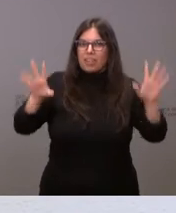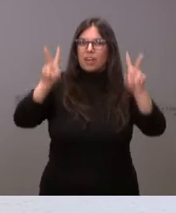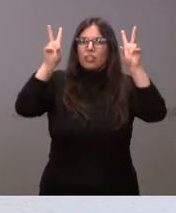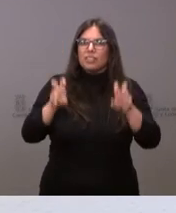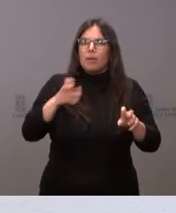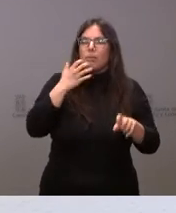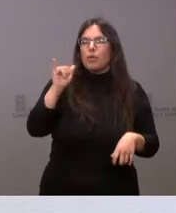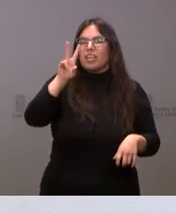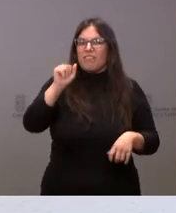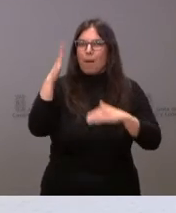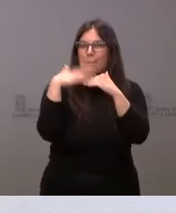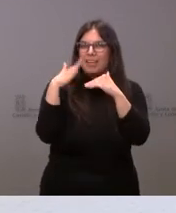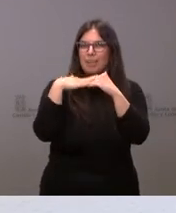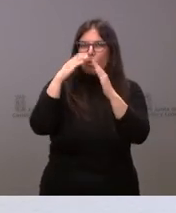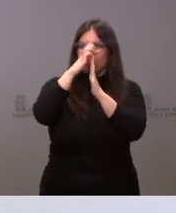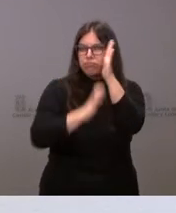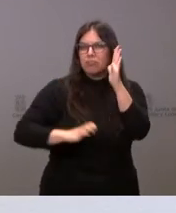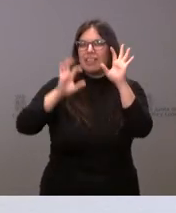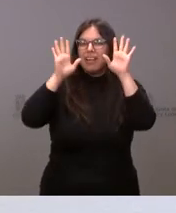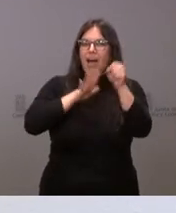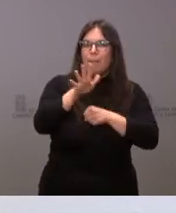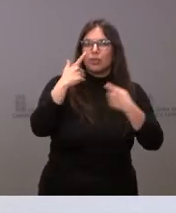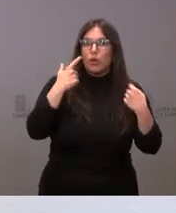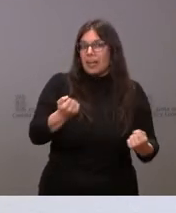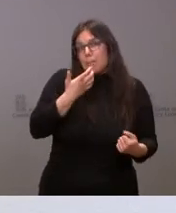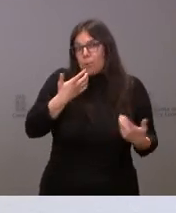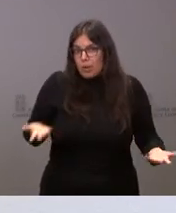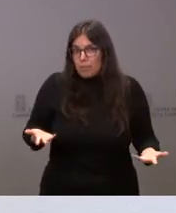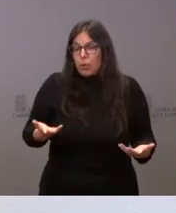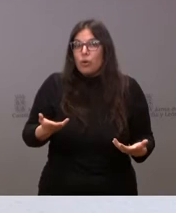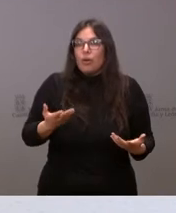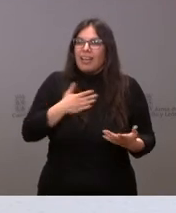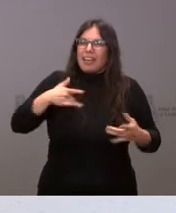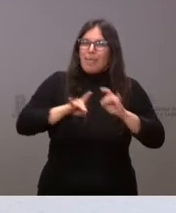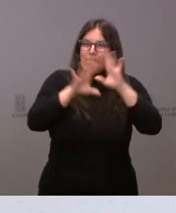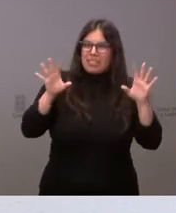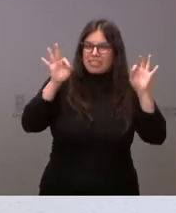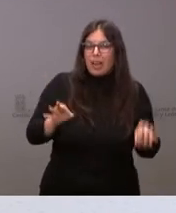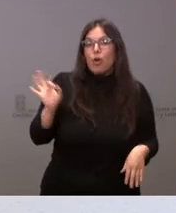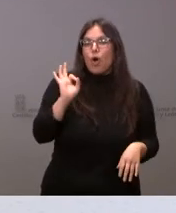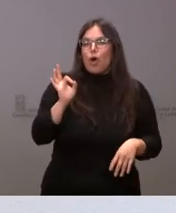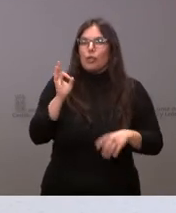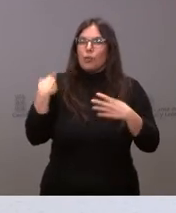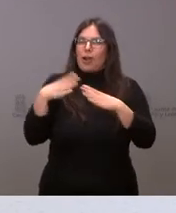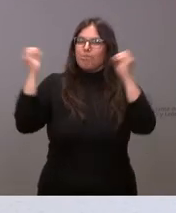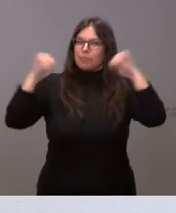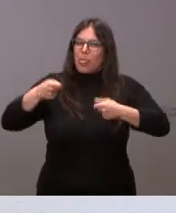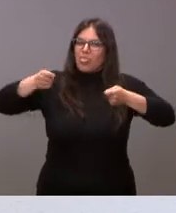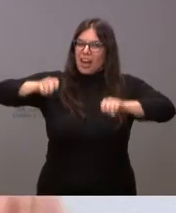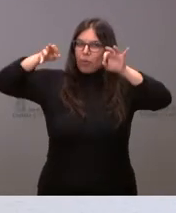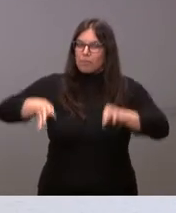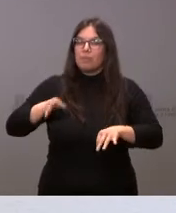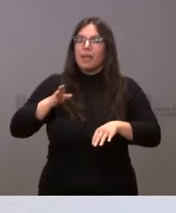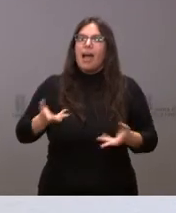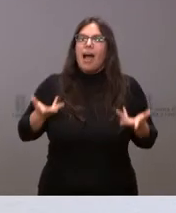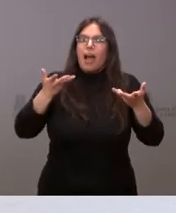IVA superreducido en el ámbito de la energía, por poner un ejemplo, o que se hubiera concretado más en el ámbito de las ayudas a